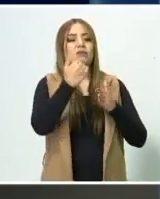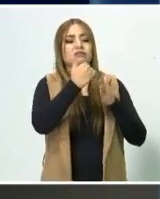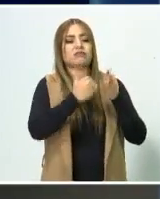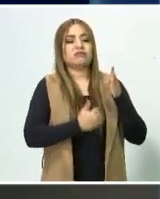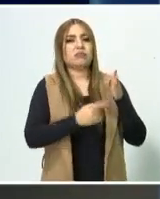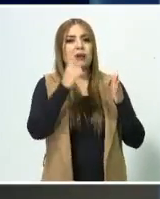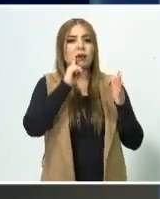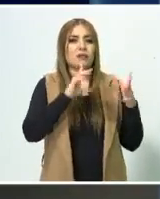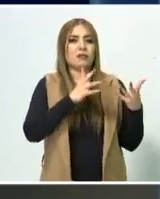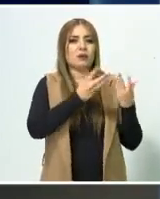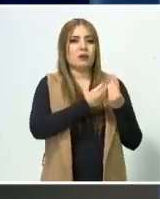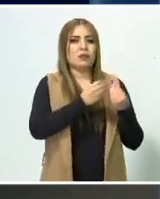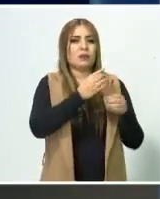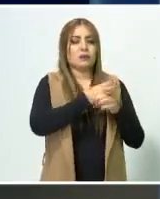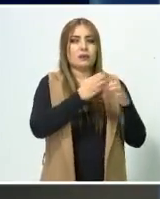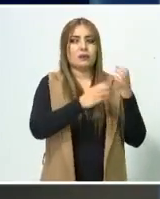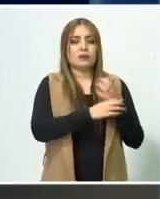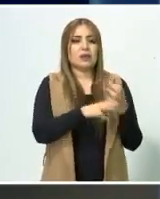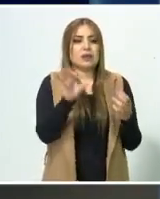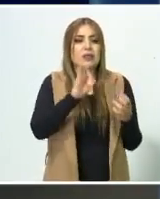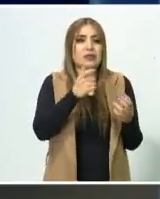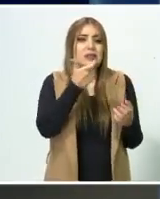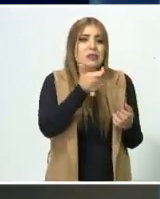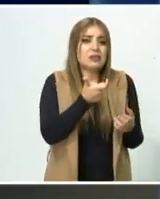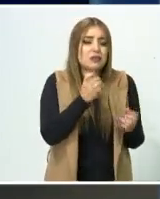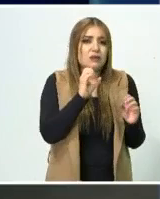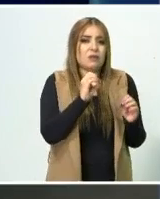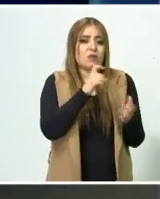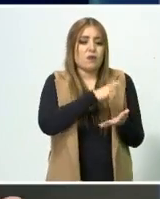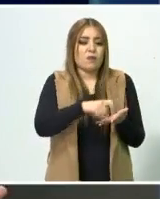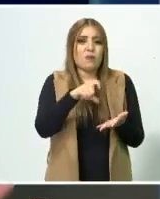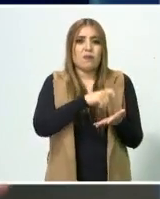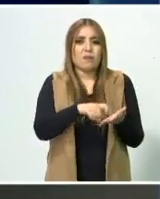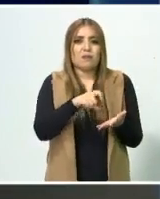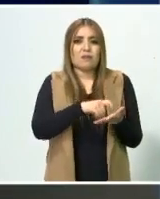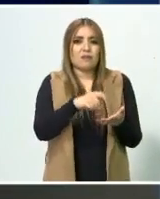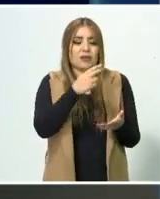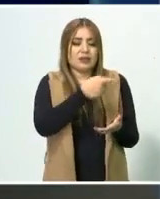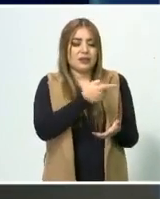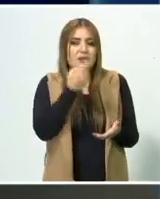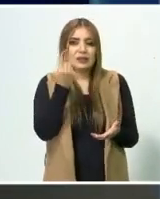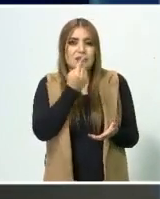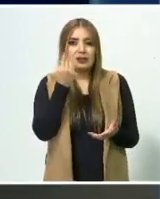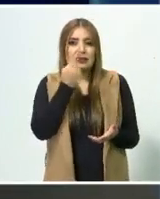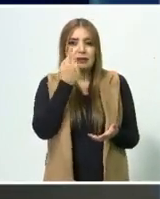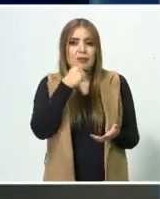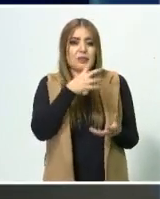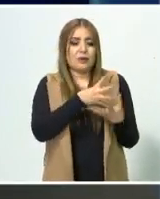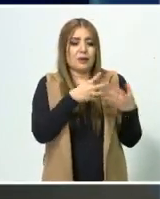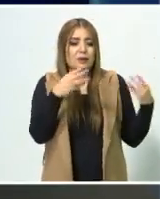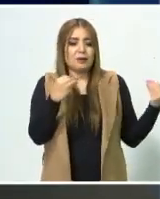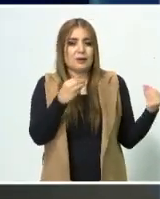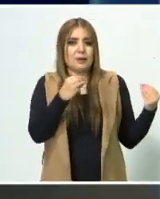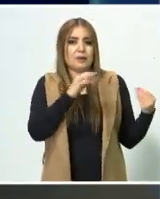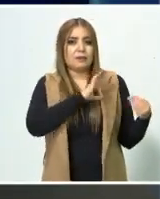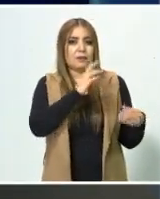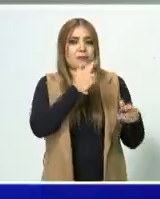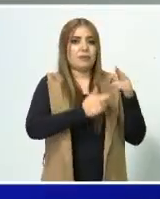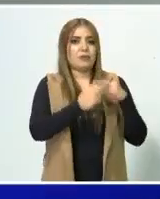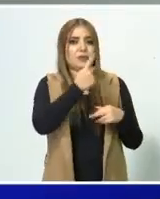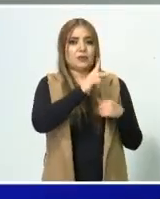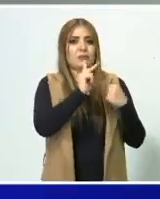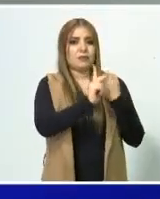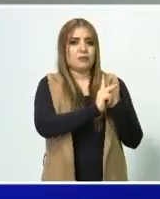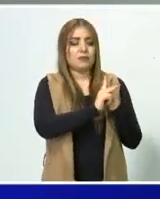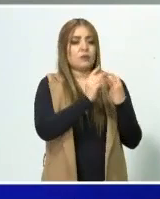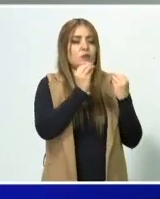reunir, pues, no sé, de pronto dinero y comprar las cosas que él necesita para que se recupere y pueda regresar a su país. Me